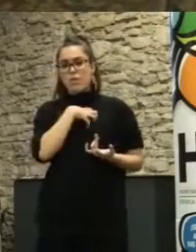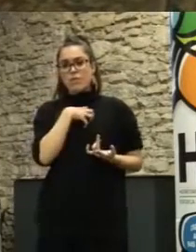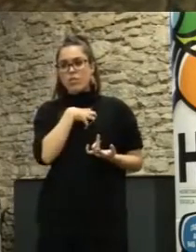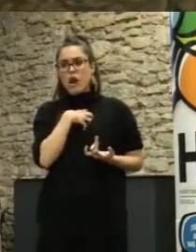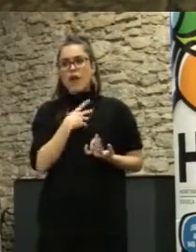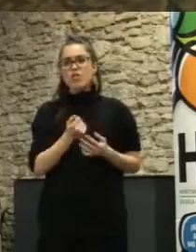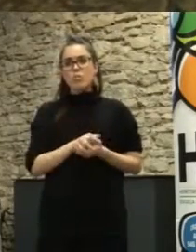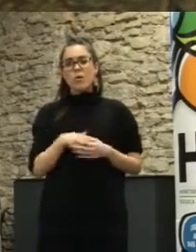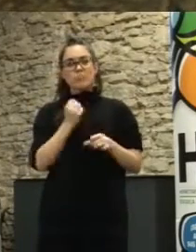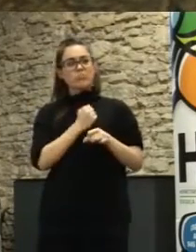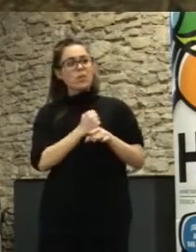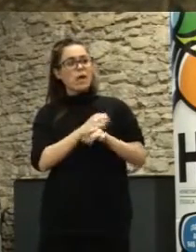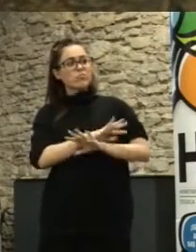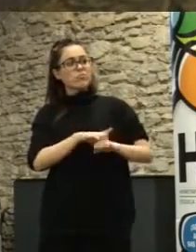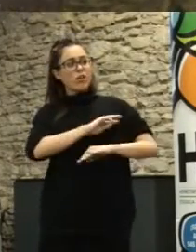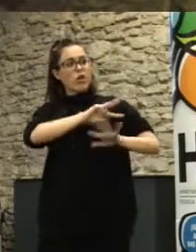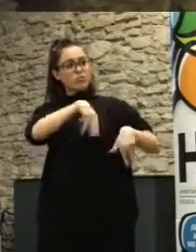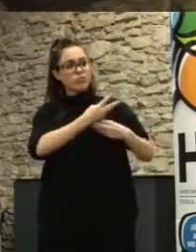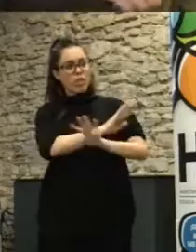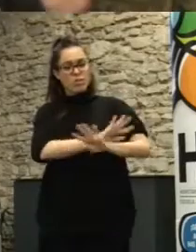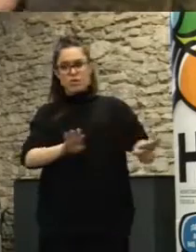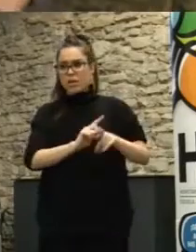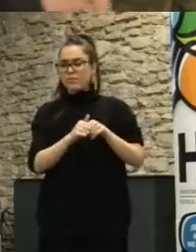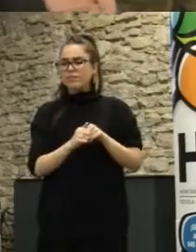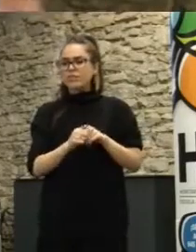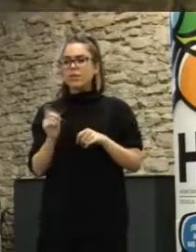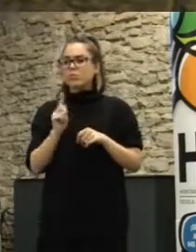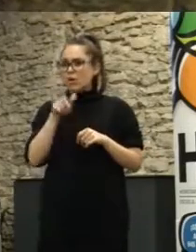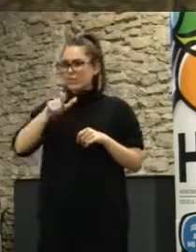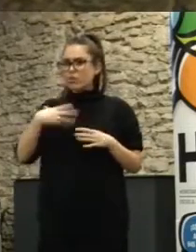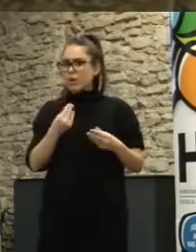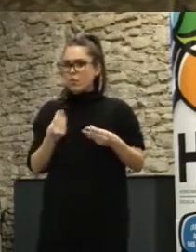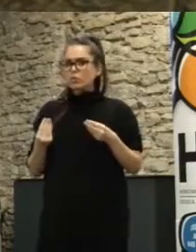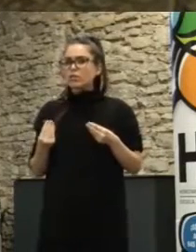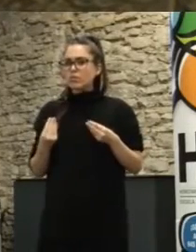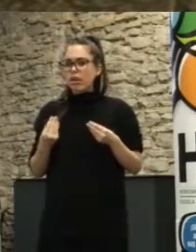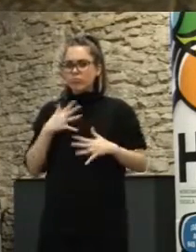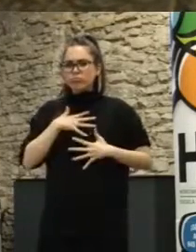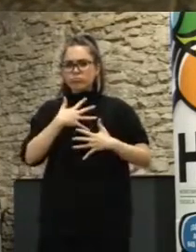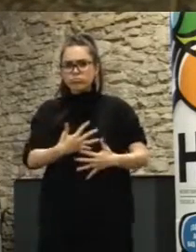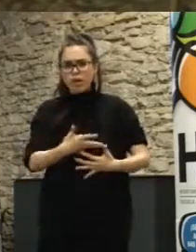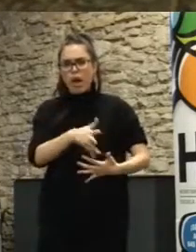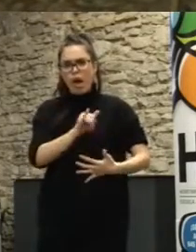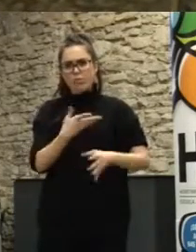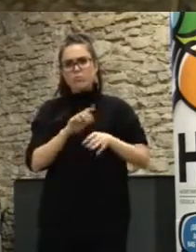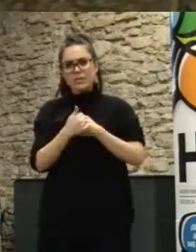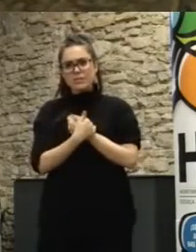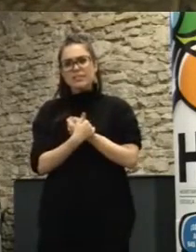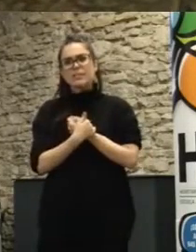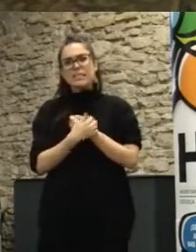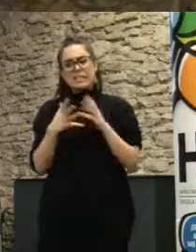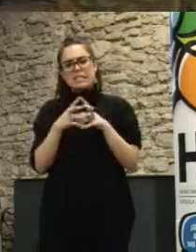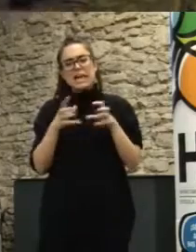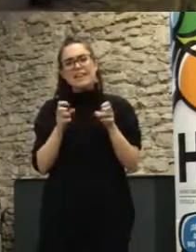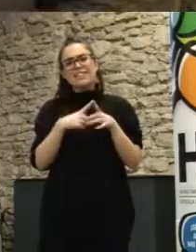motivado etcétera y a lo mejor hay razones para ello pero hay otra mucha gente que tiene ganas de cambiar las